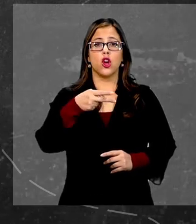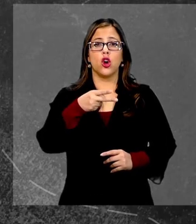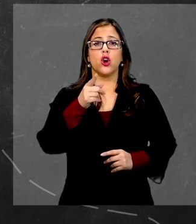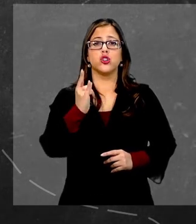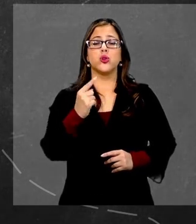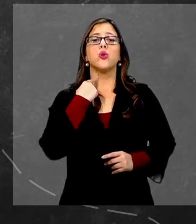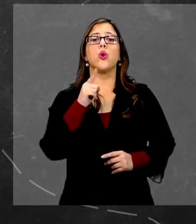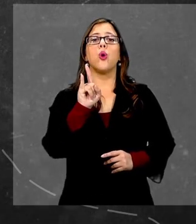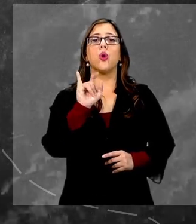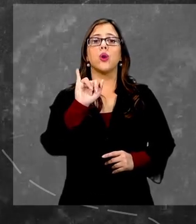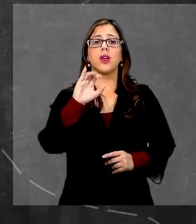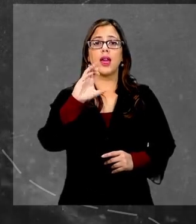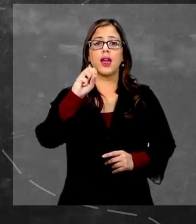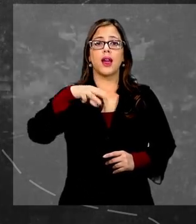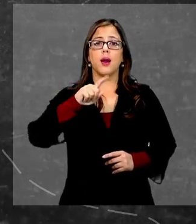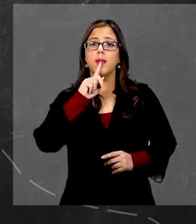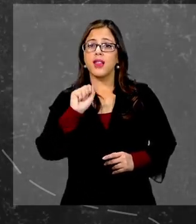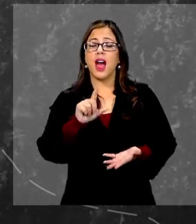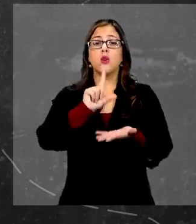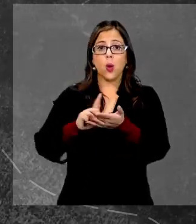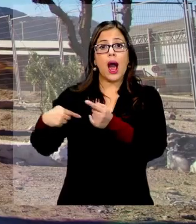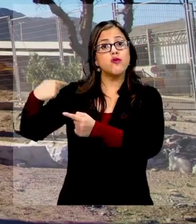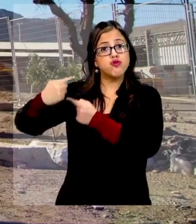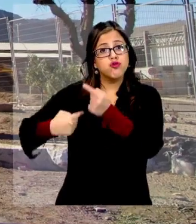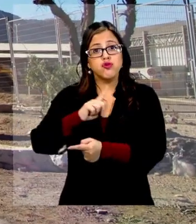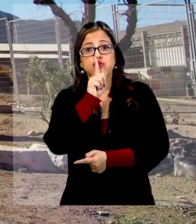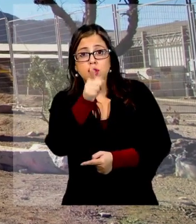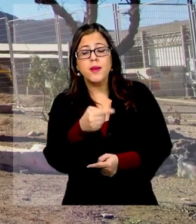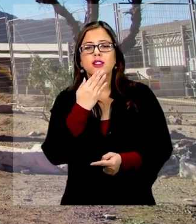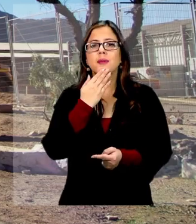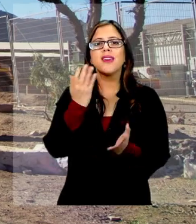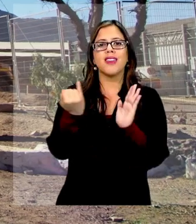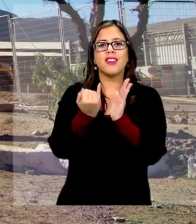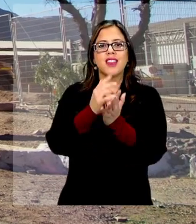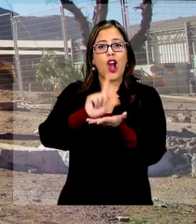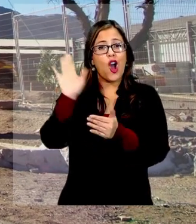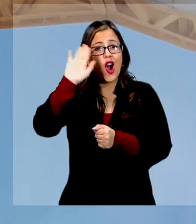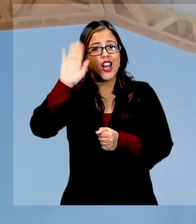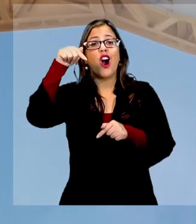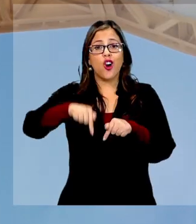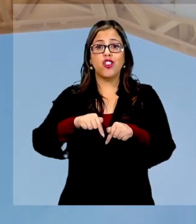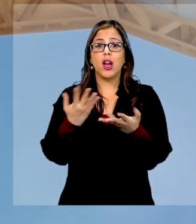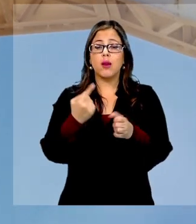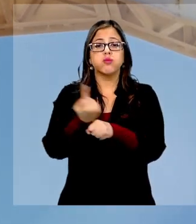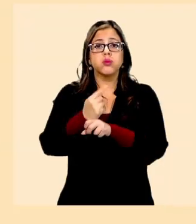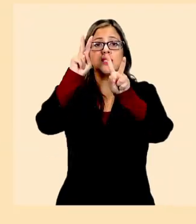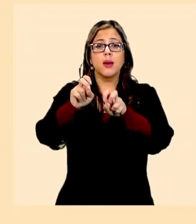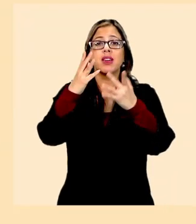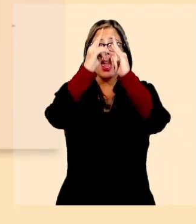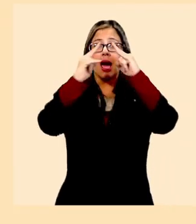Chukicamata, zona típica e identidad local. ¡Hola! Hoy vamos a hablar del campamento minero de Chukicamata,